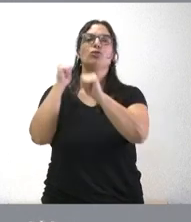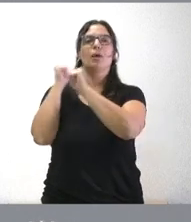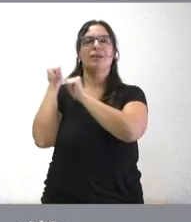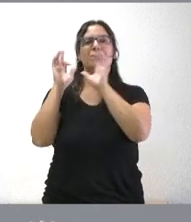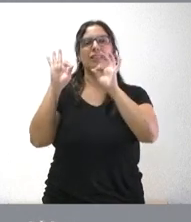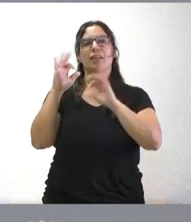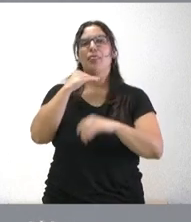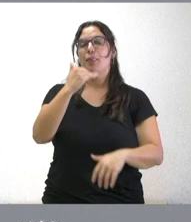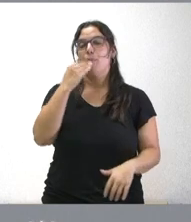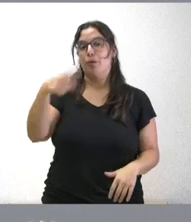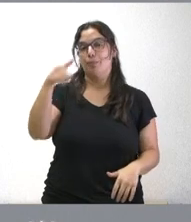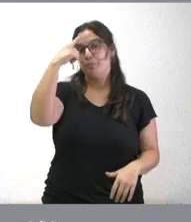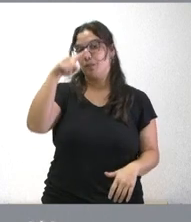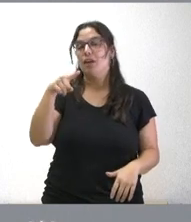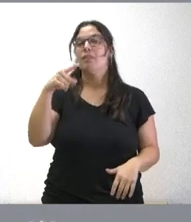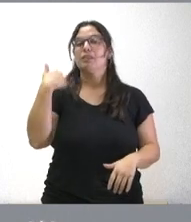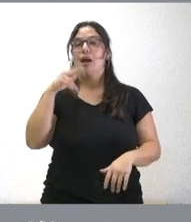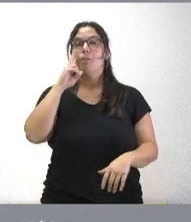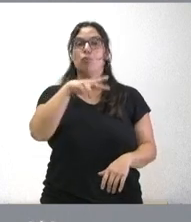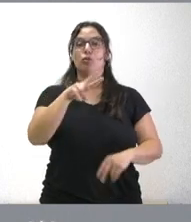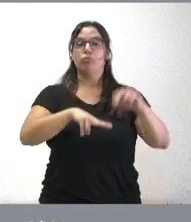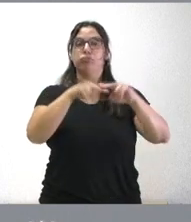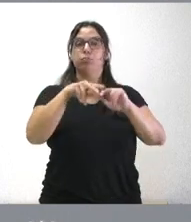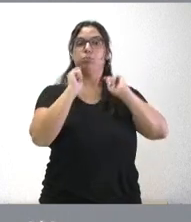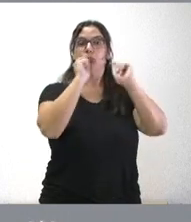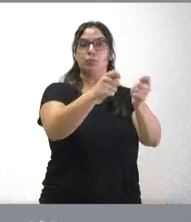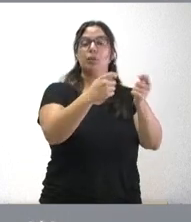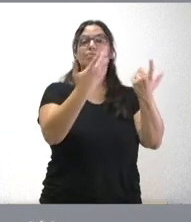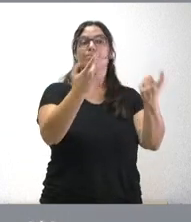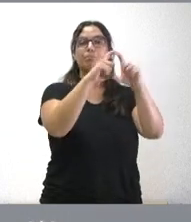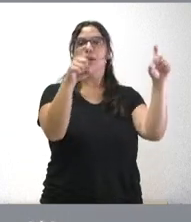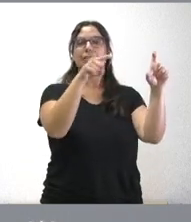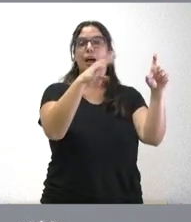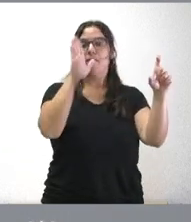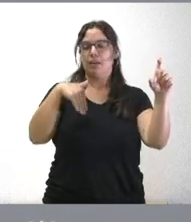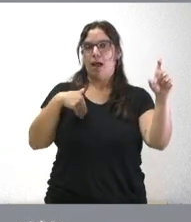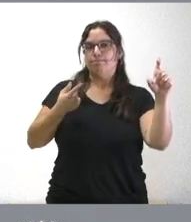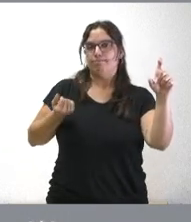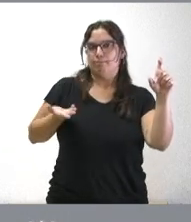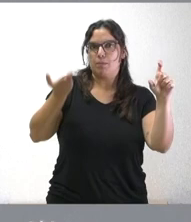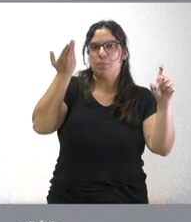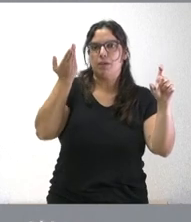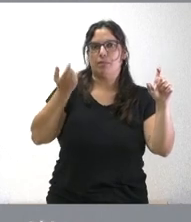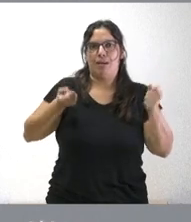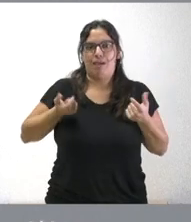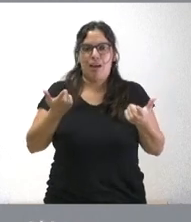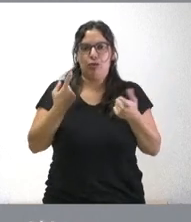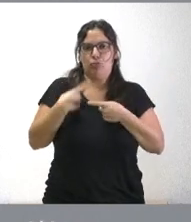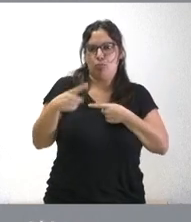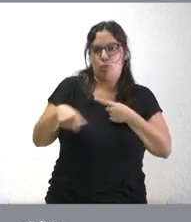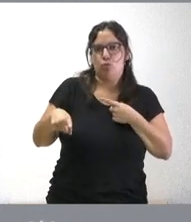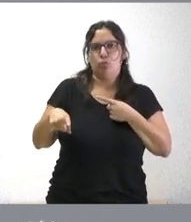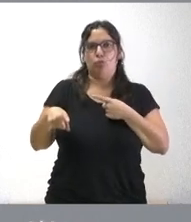que este museo estaba adjudicado. Como consecuencia del incremento de costes vinculado a la inflación, la empresa